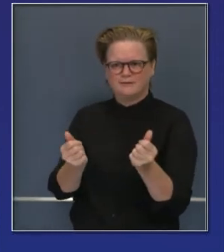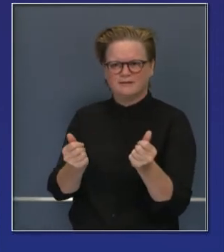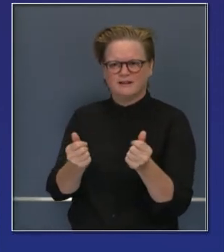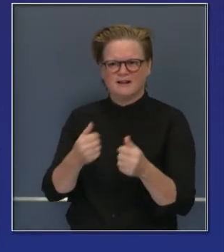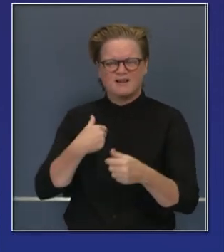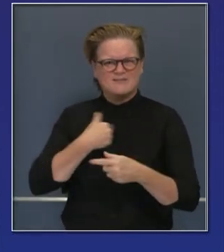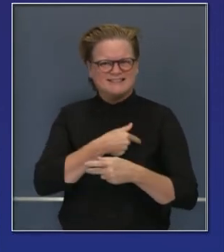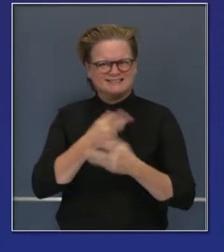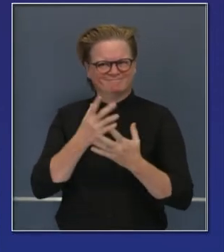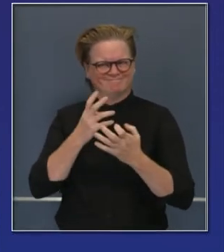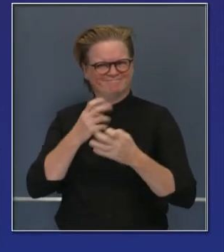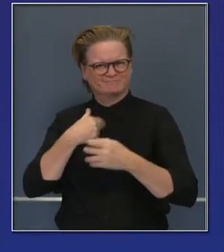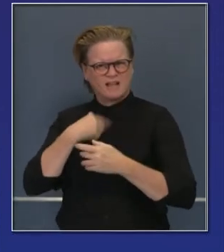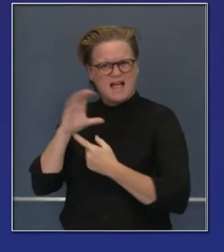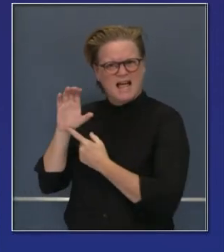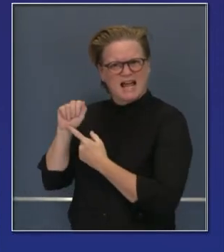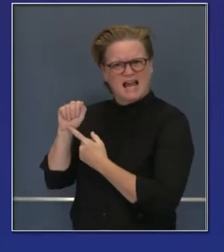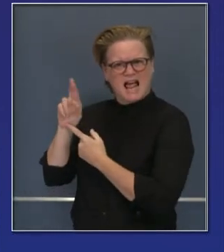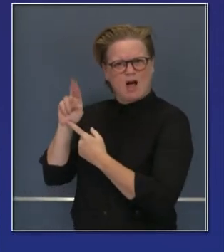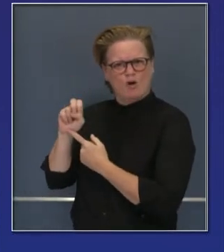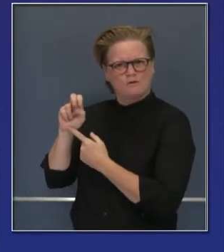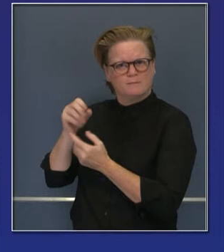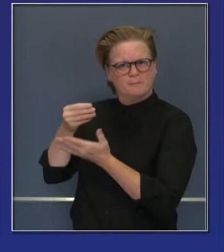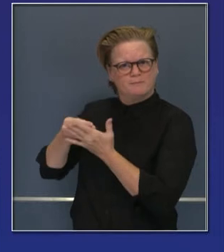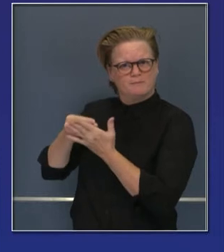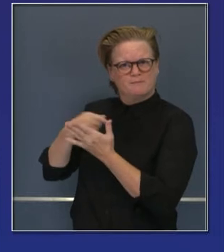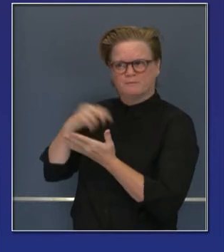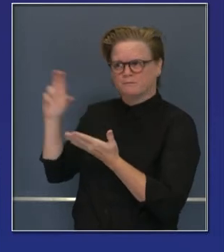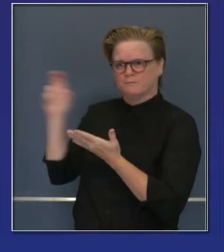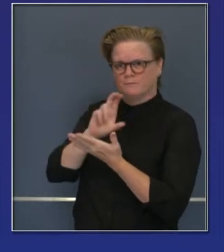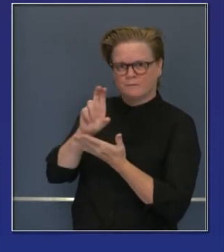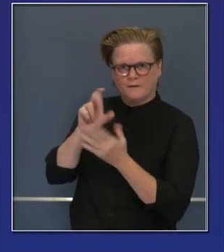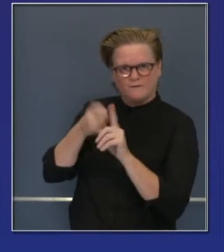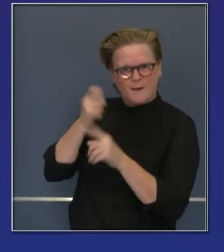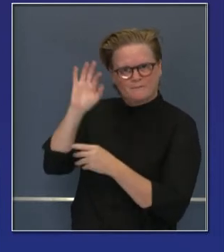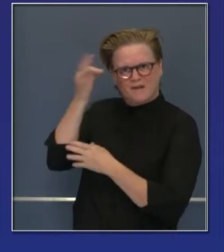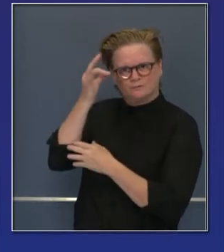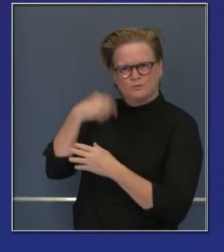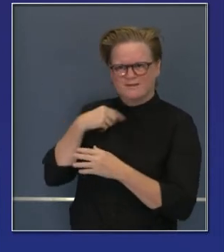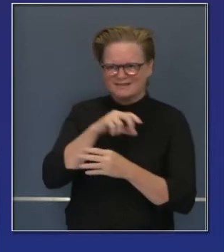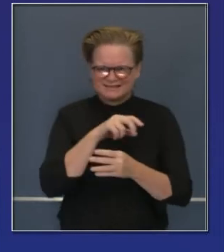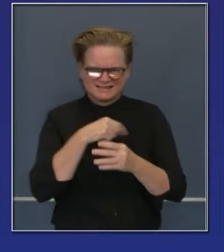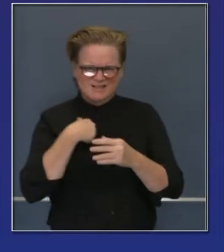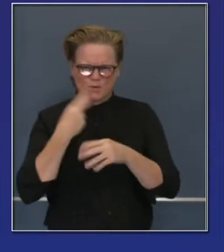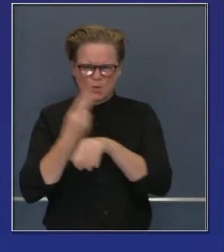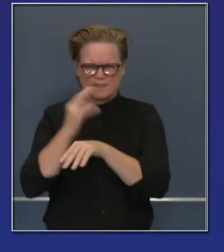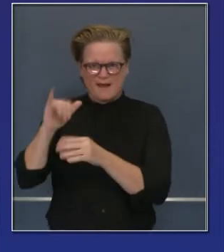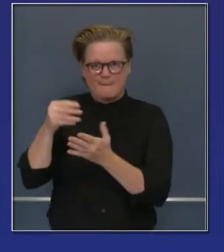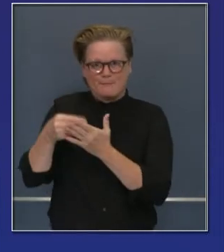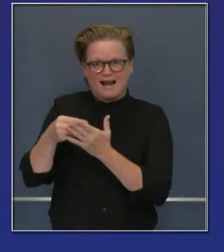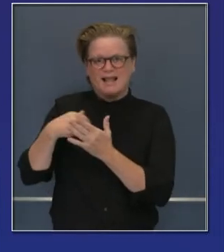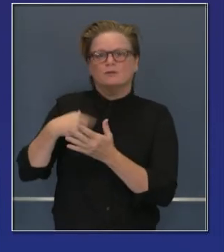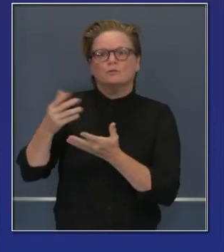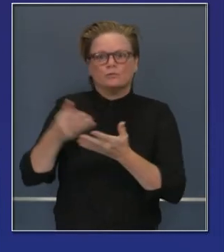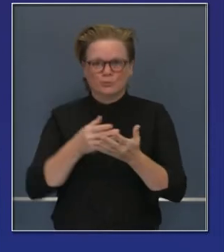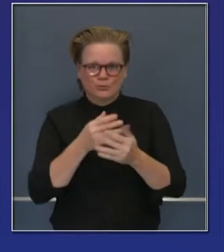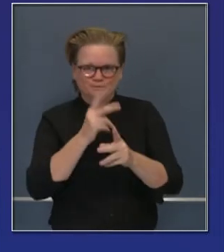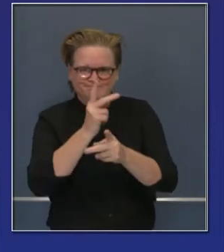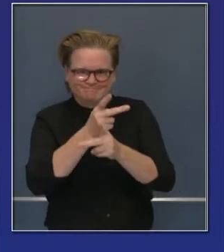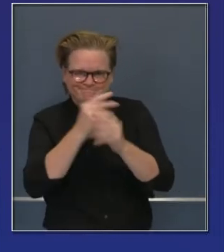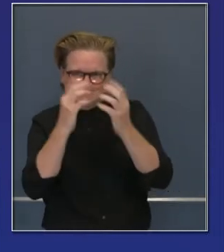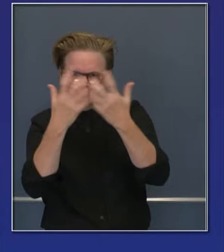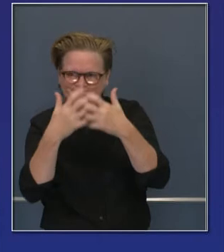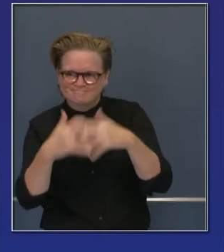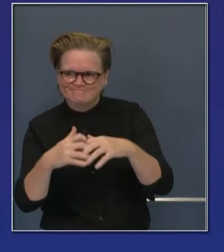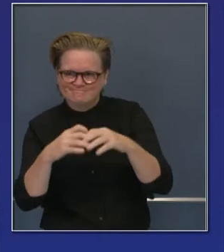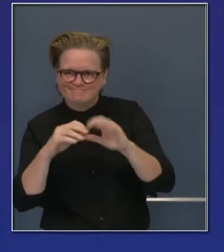eso. Vamos a seguir con el ímpetu, el movimiento que tenemos ya para distribuir las vacunas. Y esto incluye una